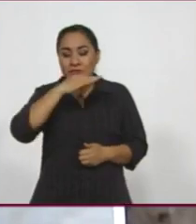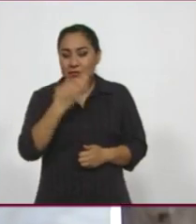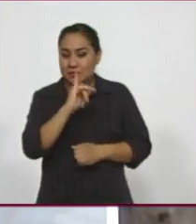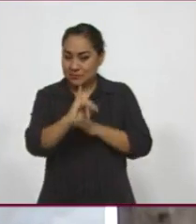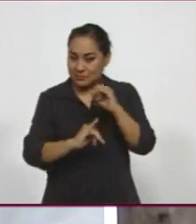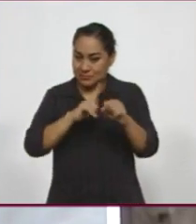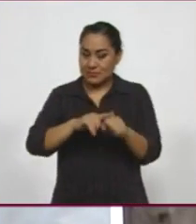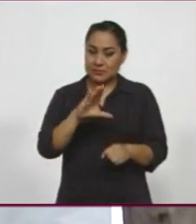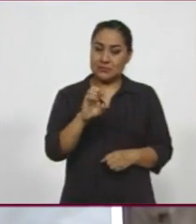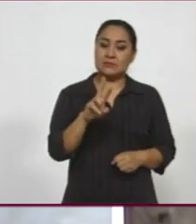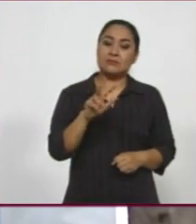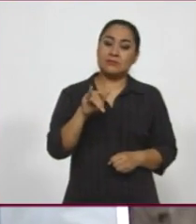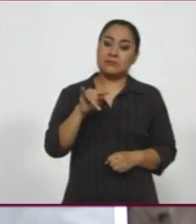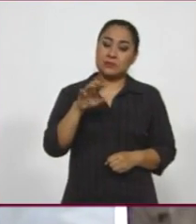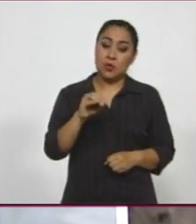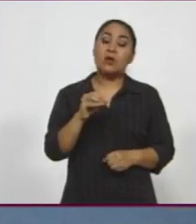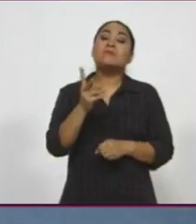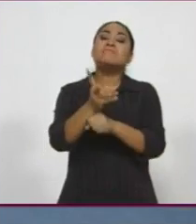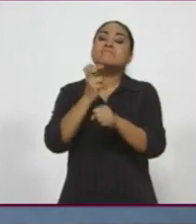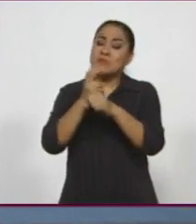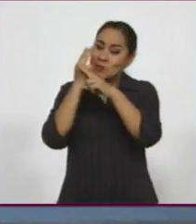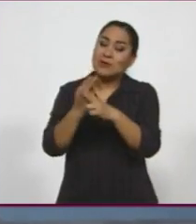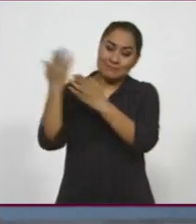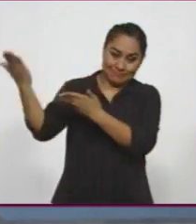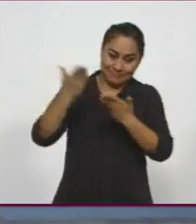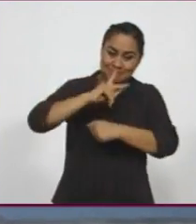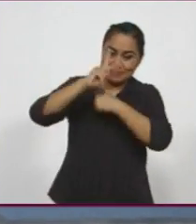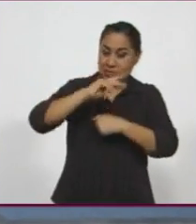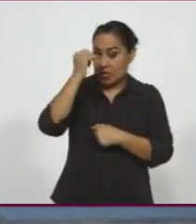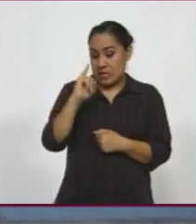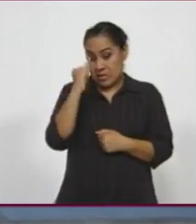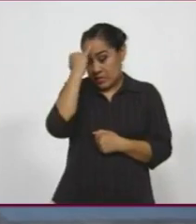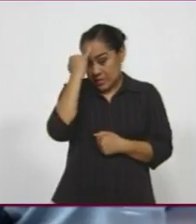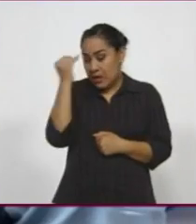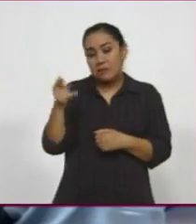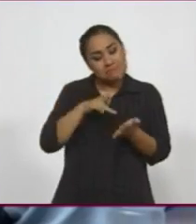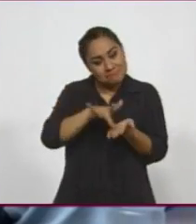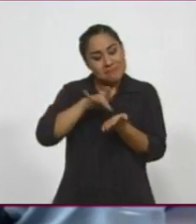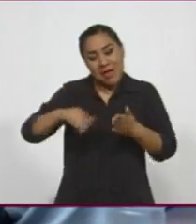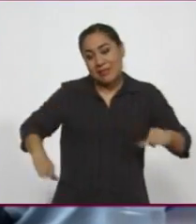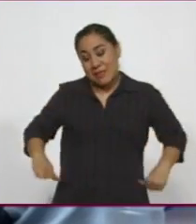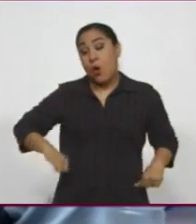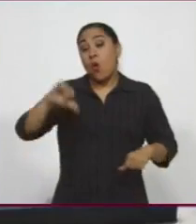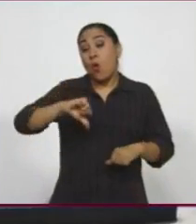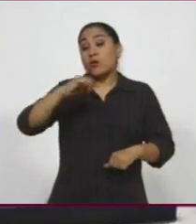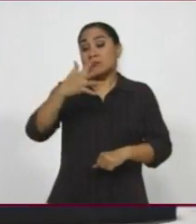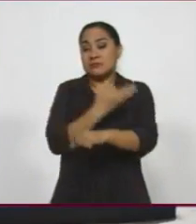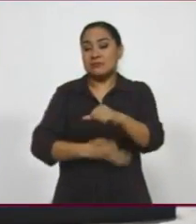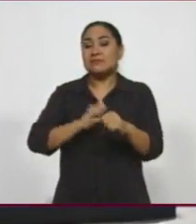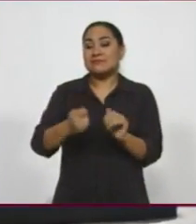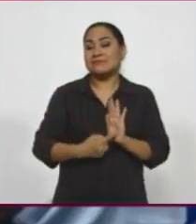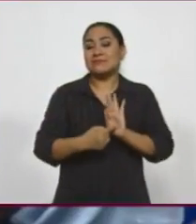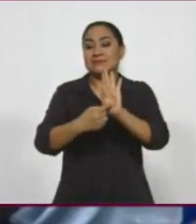Internacional Cervantino. El invitado de honor a la India ha seguido muy activo. Precisamente hoy a las 17 horas se presenta Meher